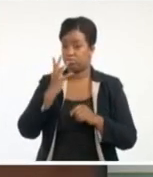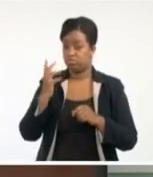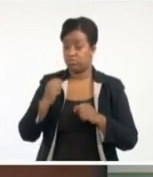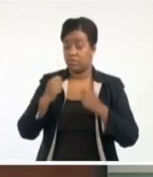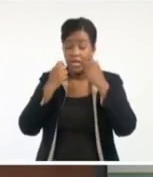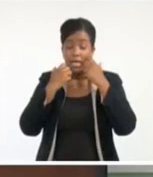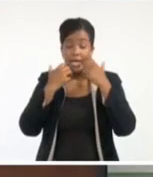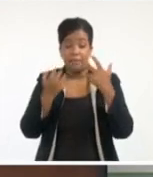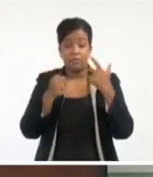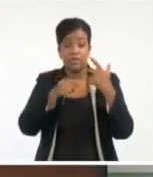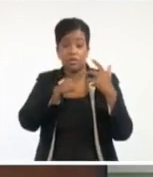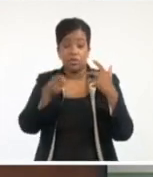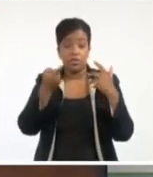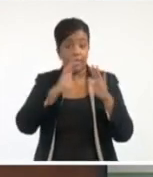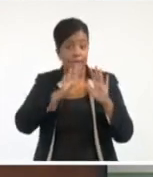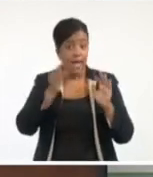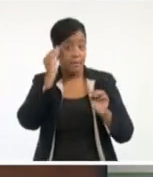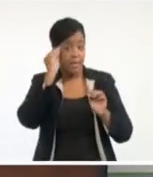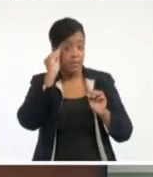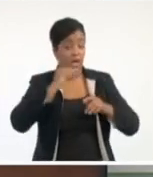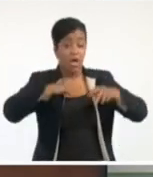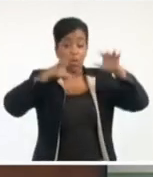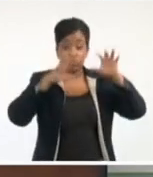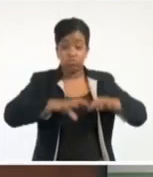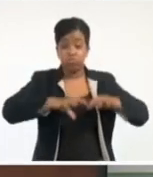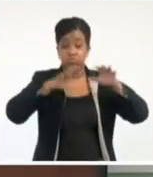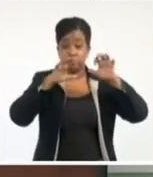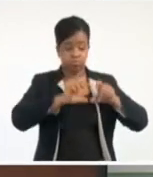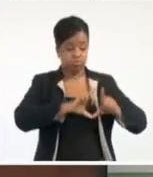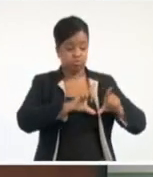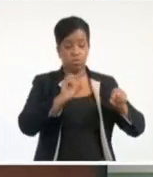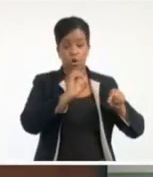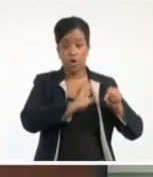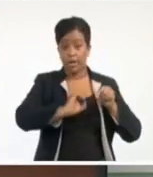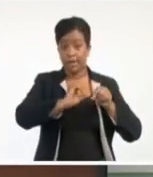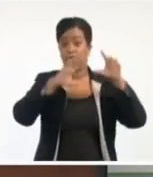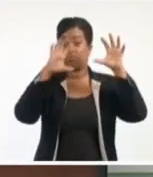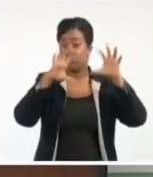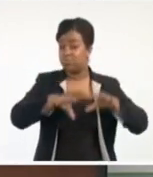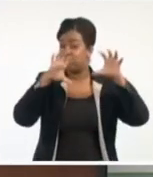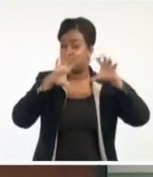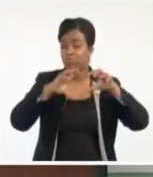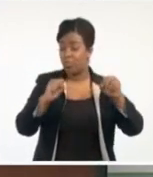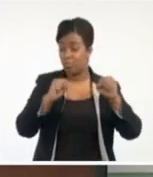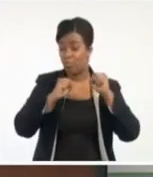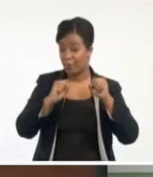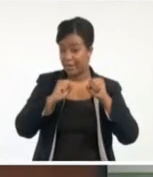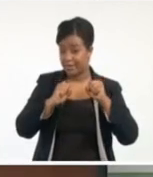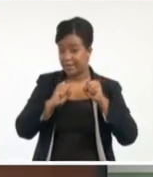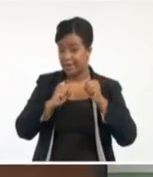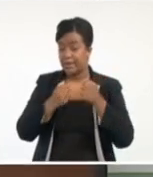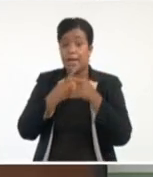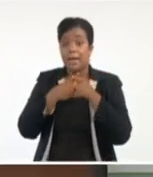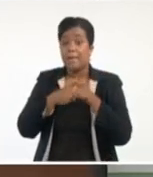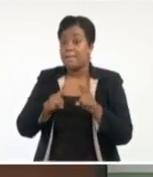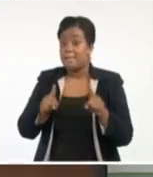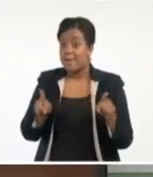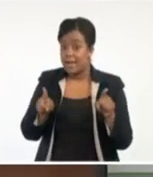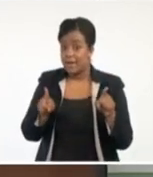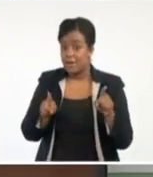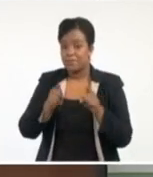esto, que la lluvia es un factor muy importante, con lluvias intensas de más de 100 milímetros, pero además, que a partir de esta